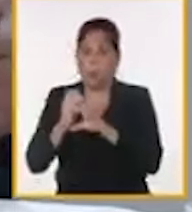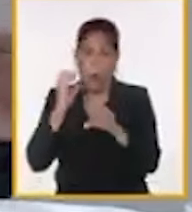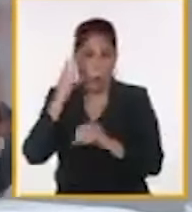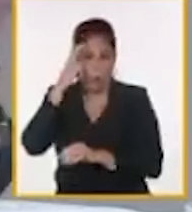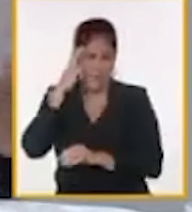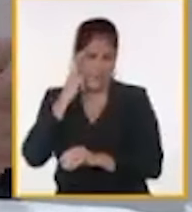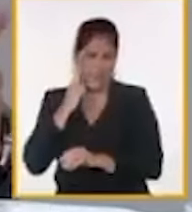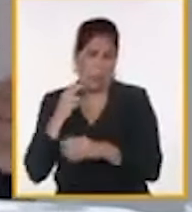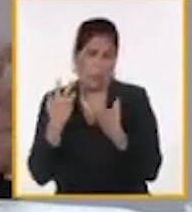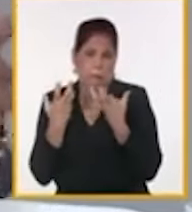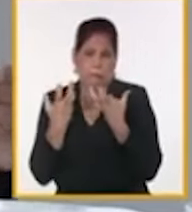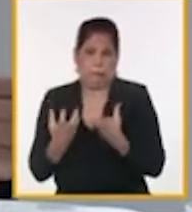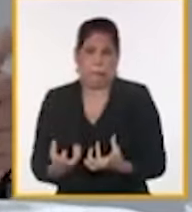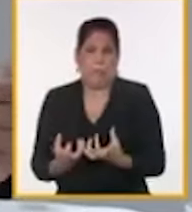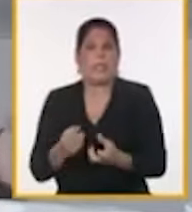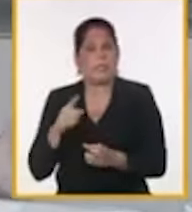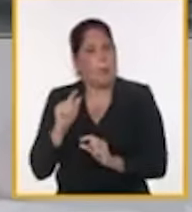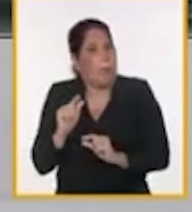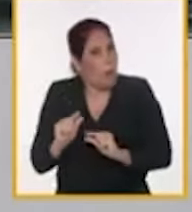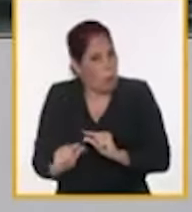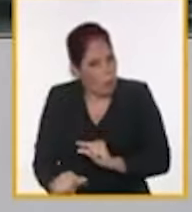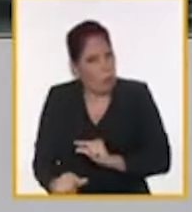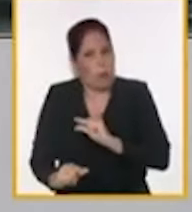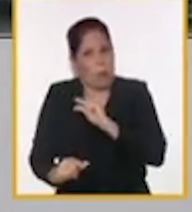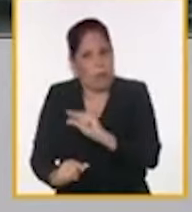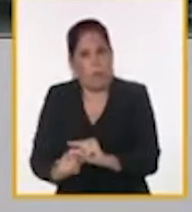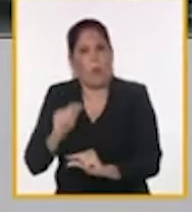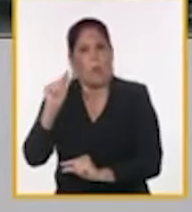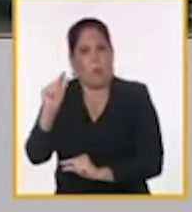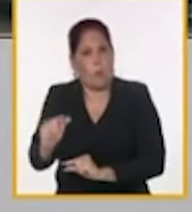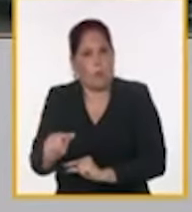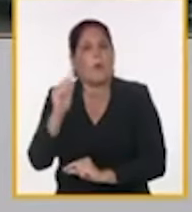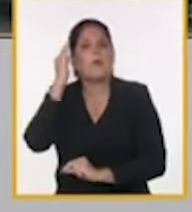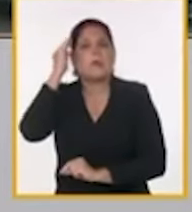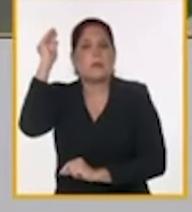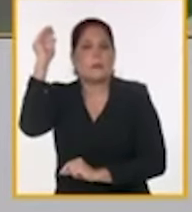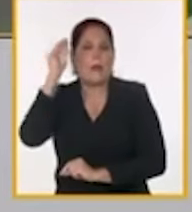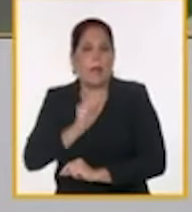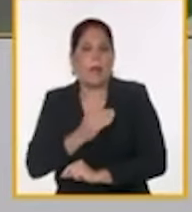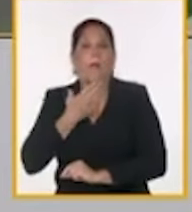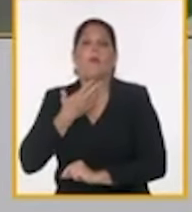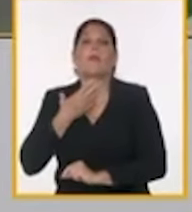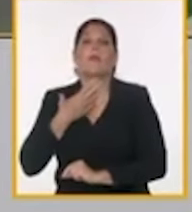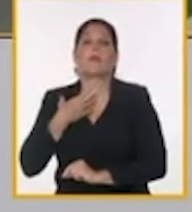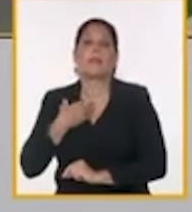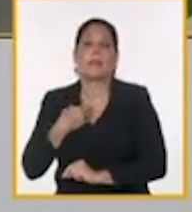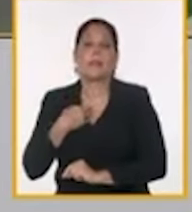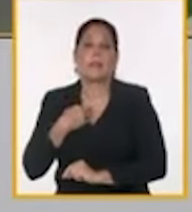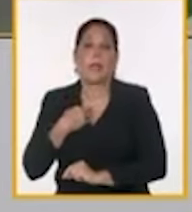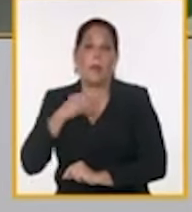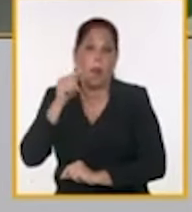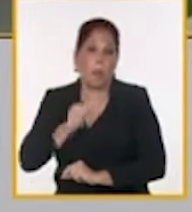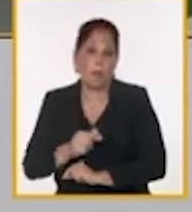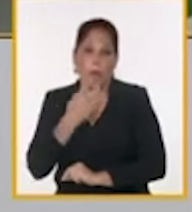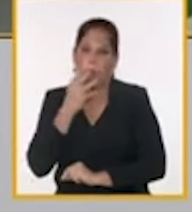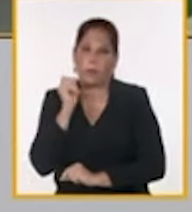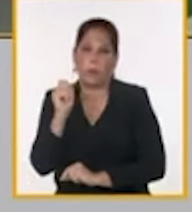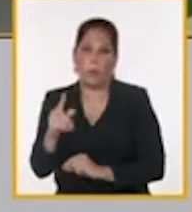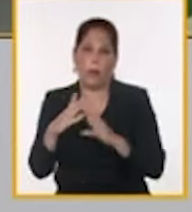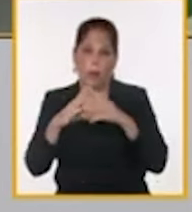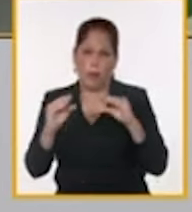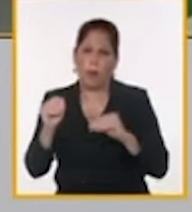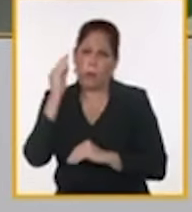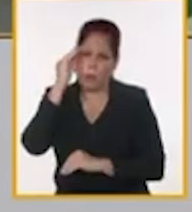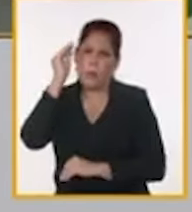Y tenemos que ir dando pasos. Sin duda alguna tenemos claro que la aspiración de las personas es tener asegurada su movilidad de la manera más cómoda